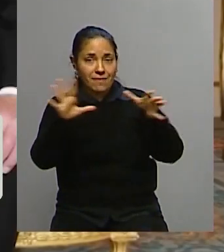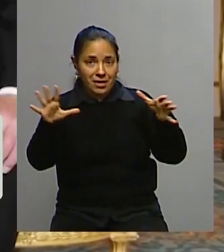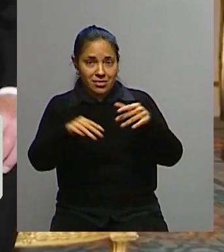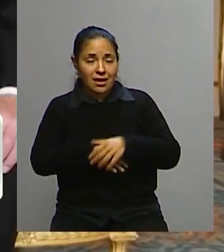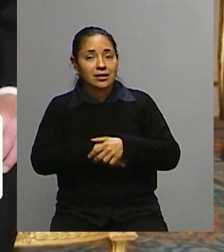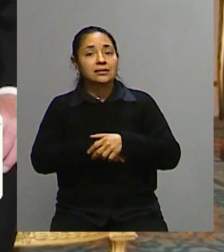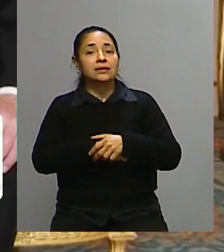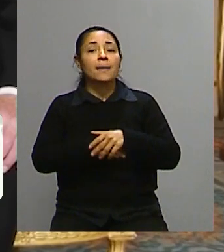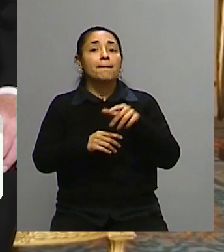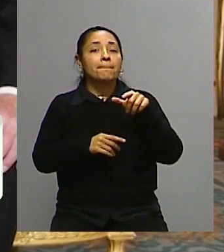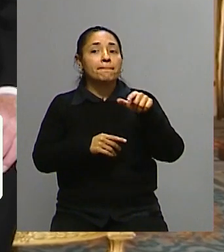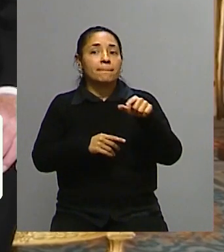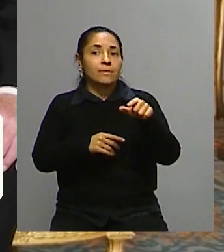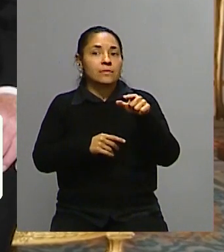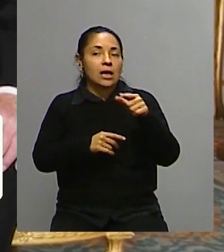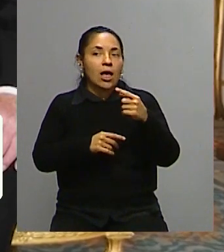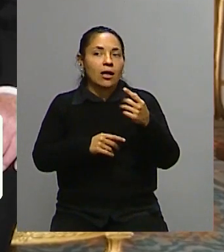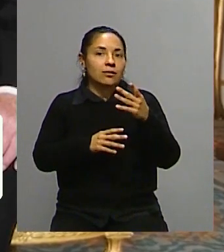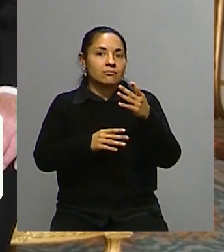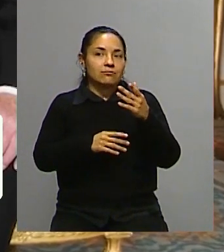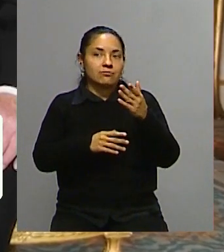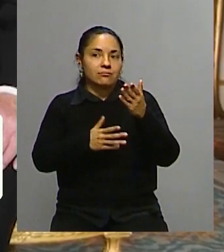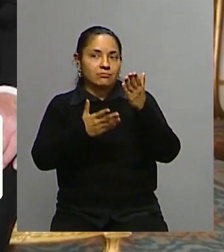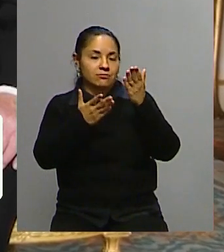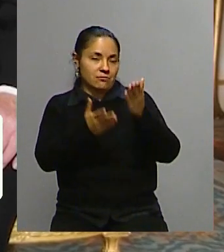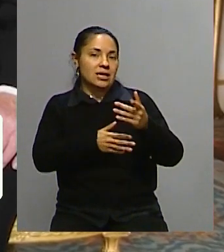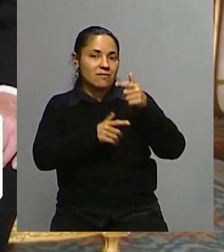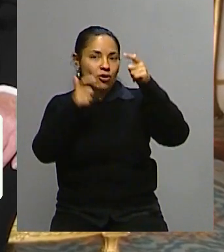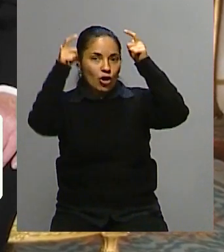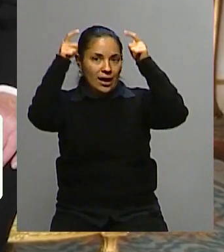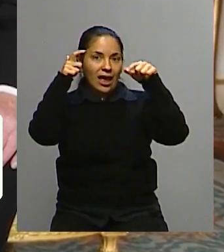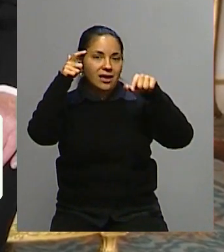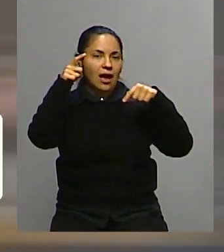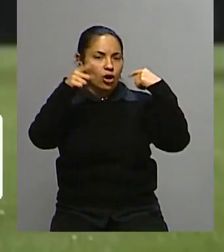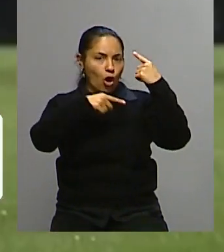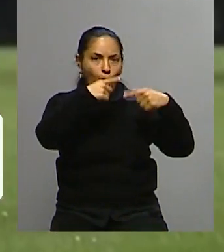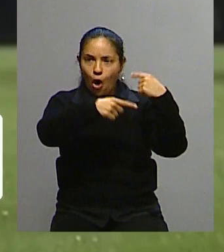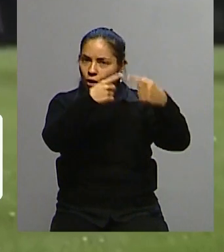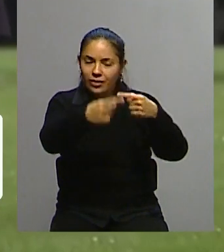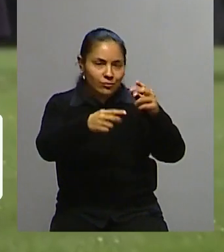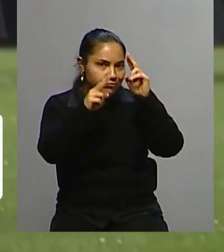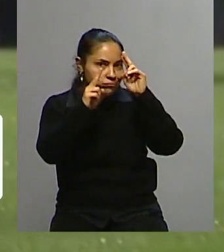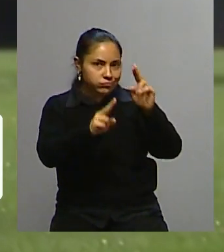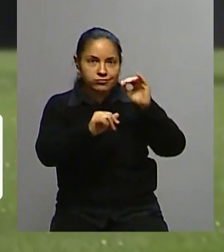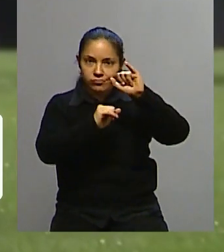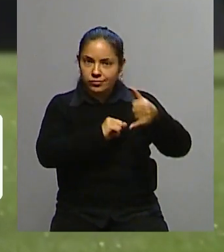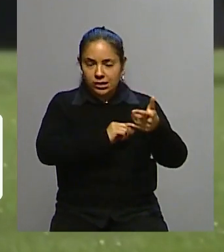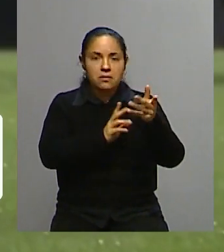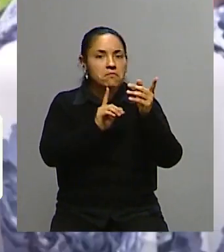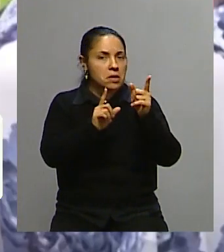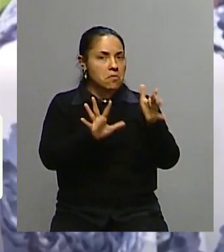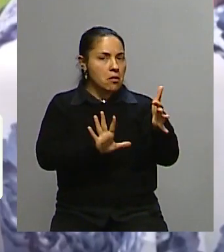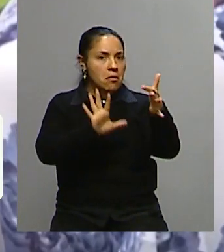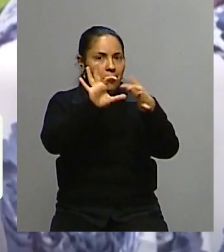escocesa, no se ponía en duda la continuidad de lealtad a la reina y de seguir perteneciendo